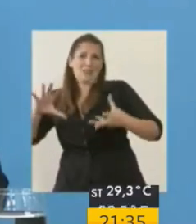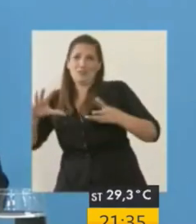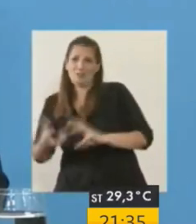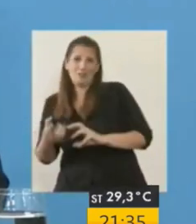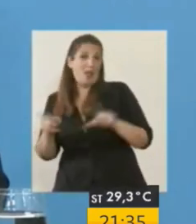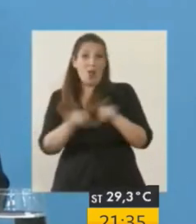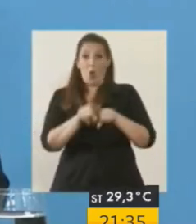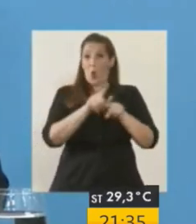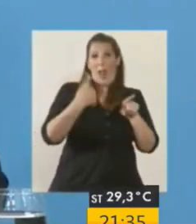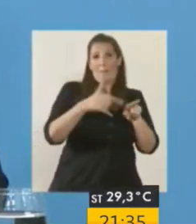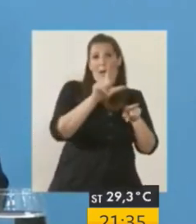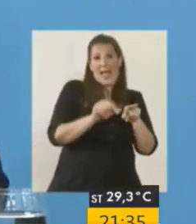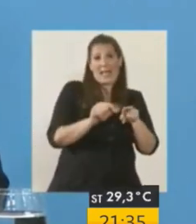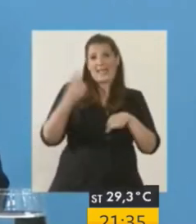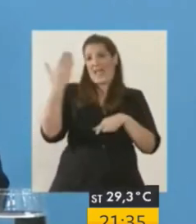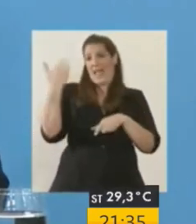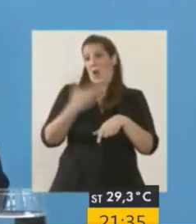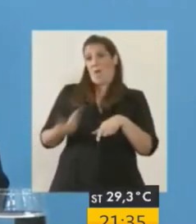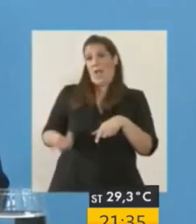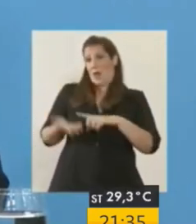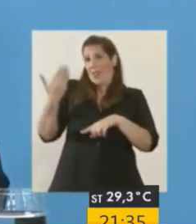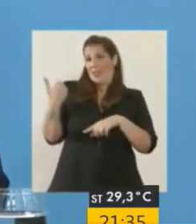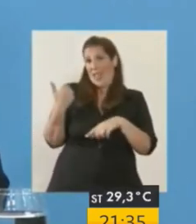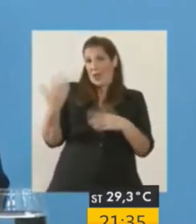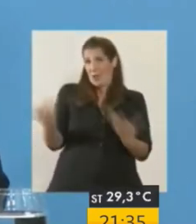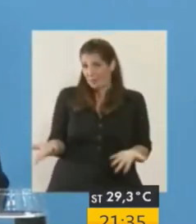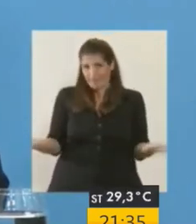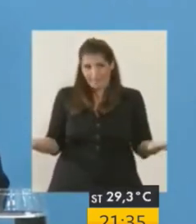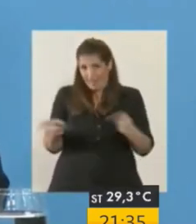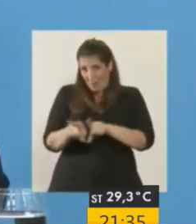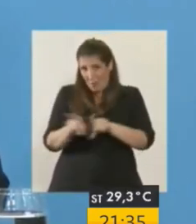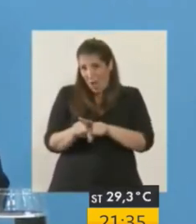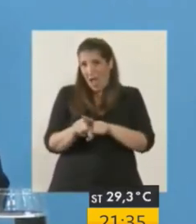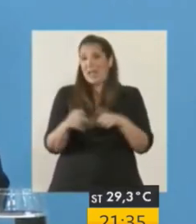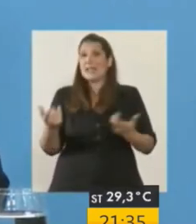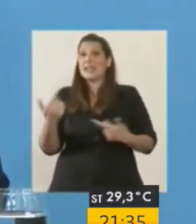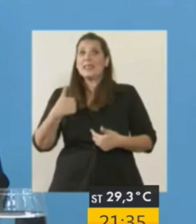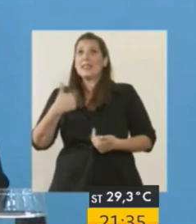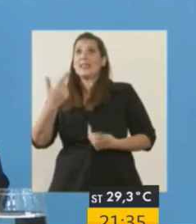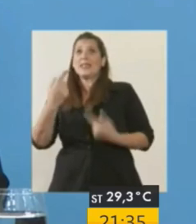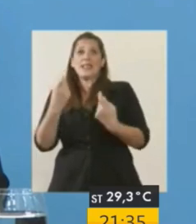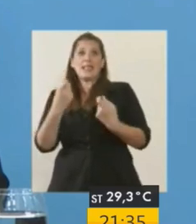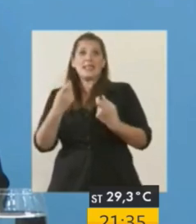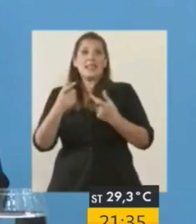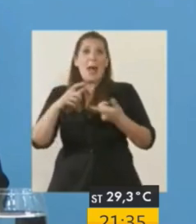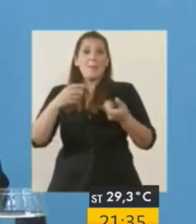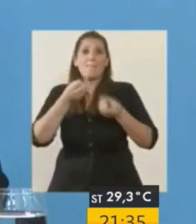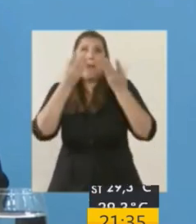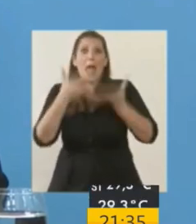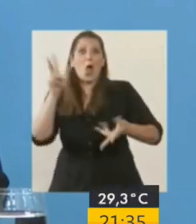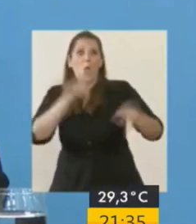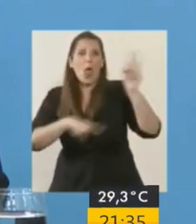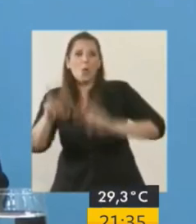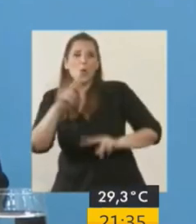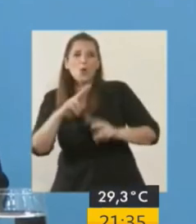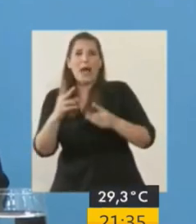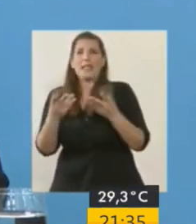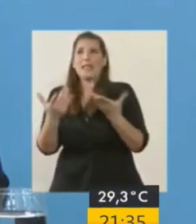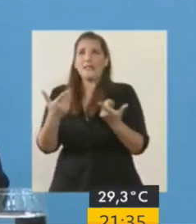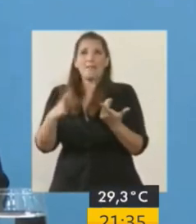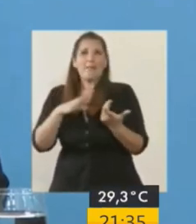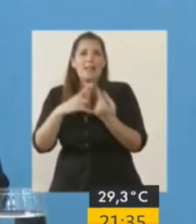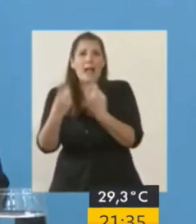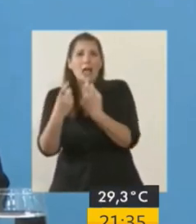y que tiene pocos grados de libertad, digamos, como para poder hacer mejoras, pero aún en esa situación